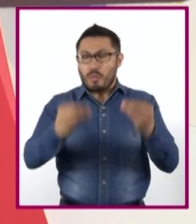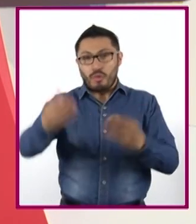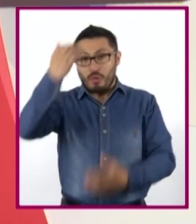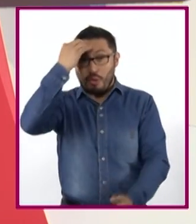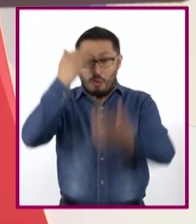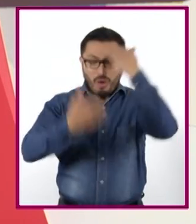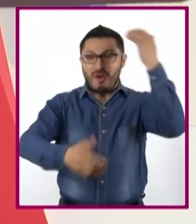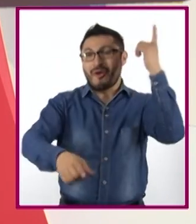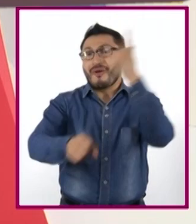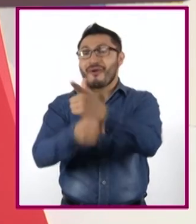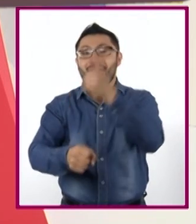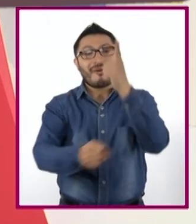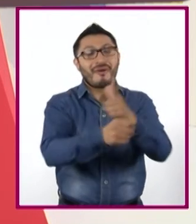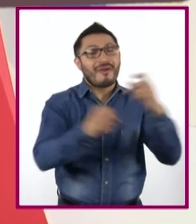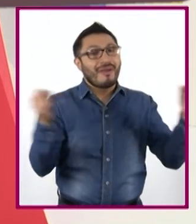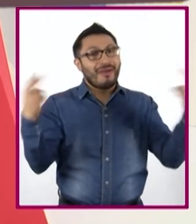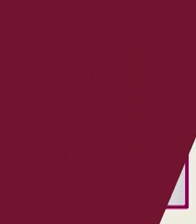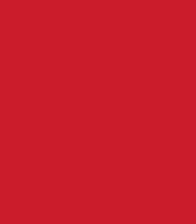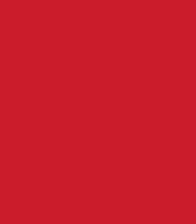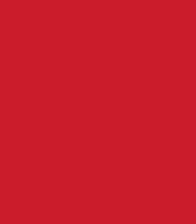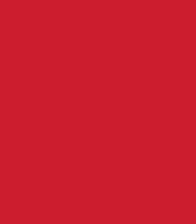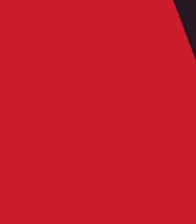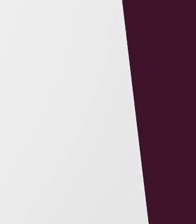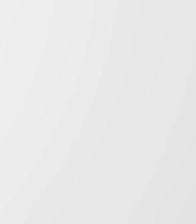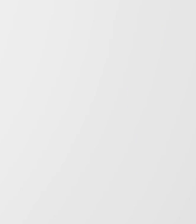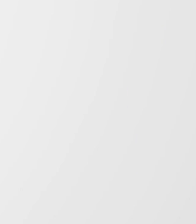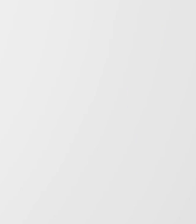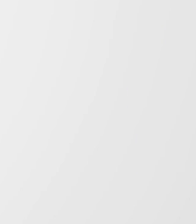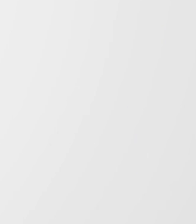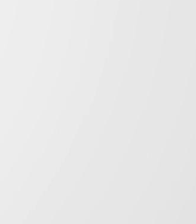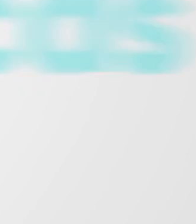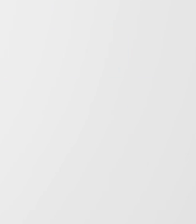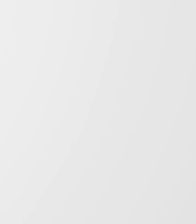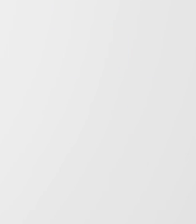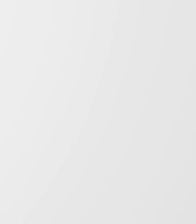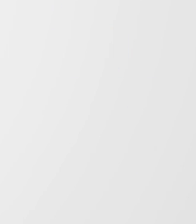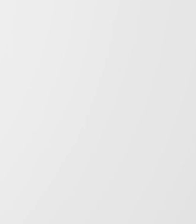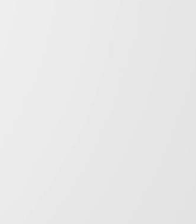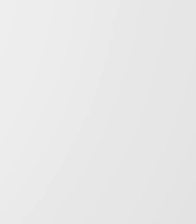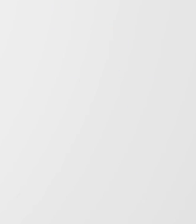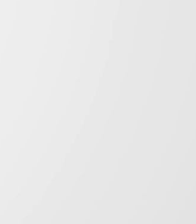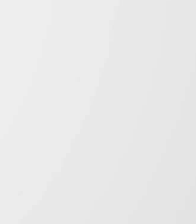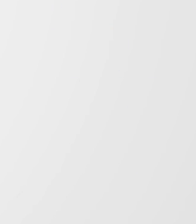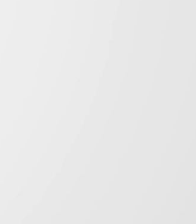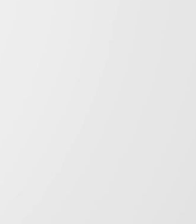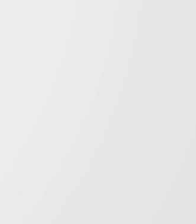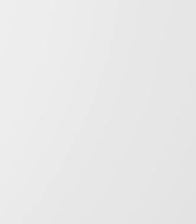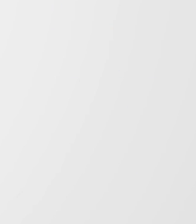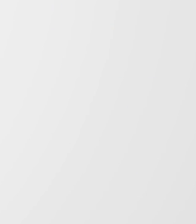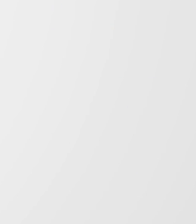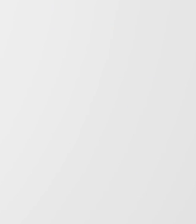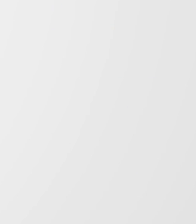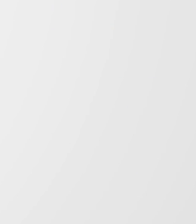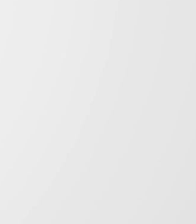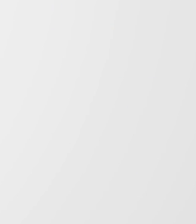y descubrir. Así que nos vemos pronto aquí. ¡SUSCRIBETE! ¡SUSCRIBETE! ¡ jawabatura! ¡Gracias! por Antarctica Films Argentina